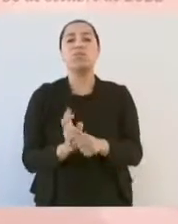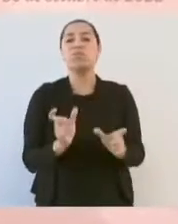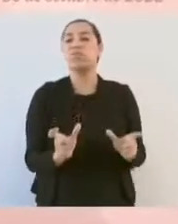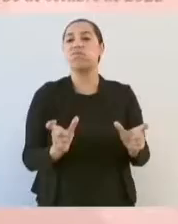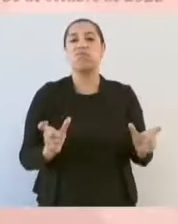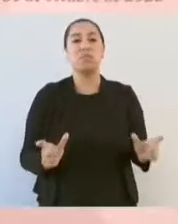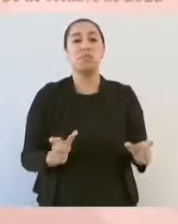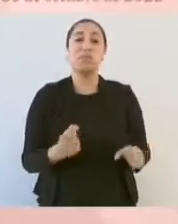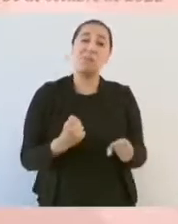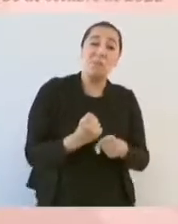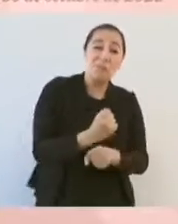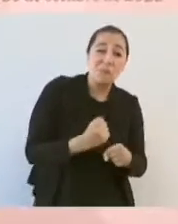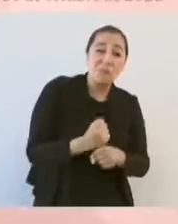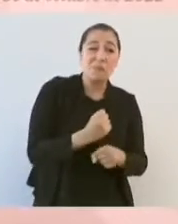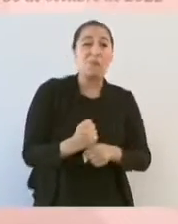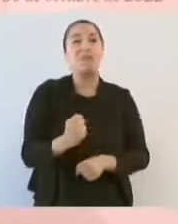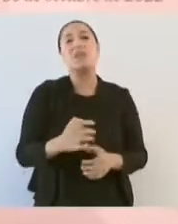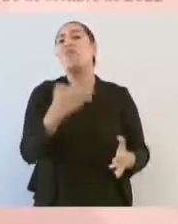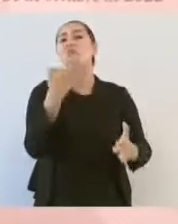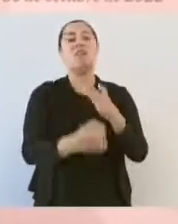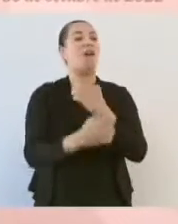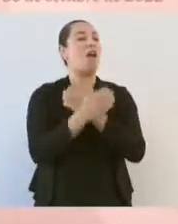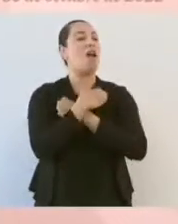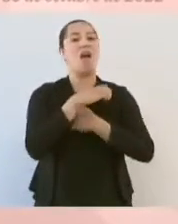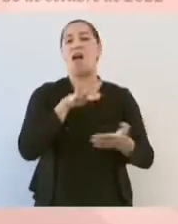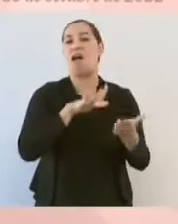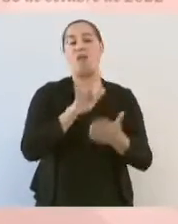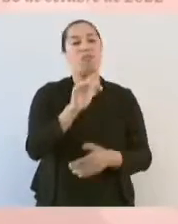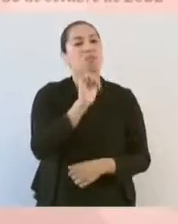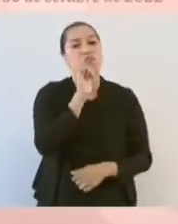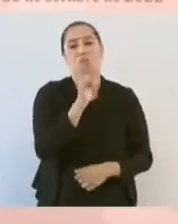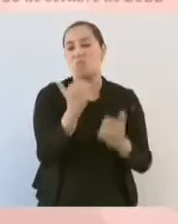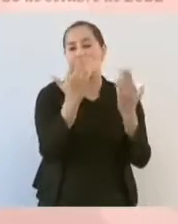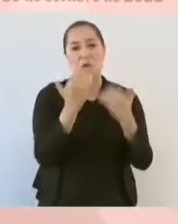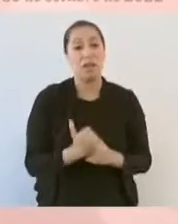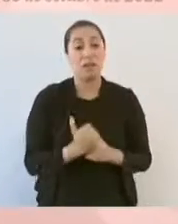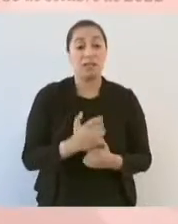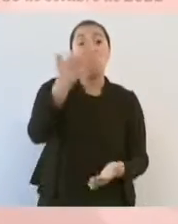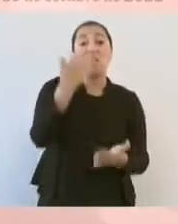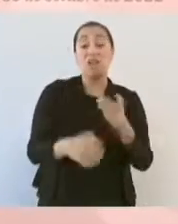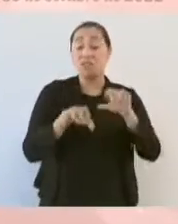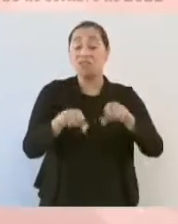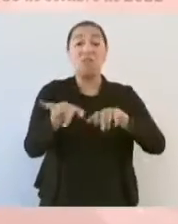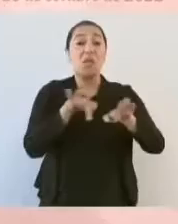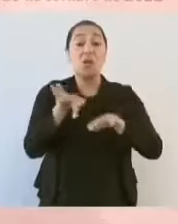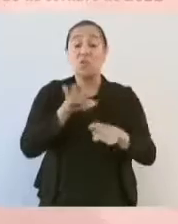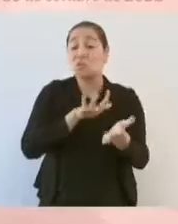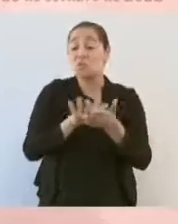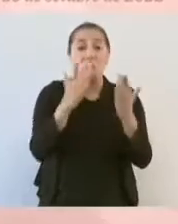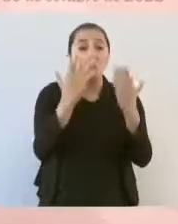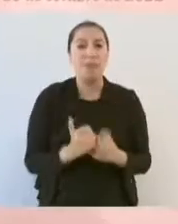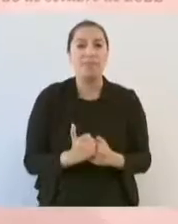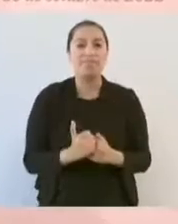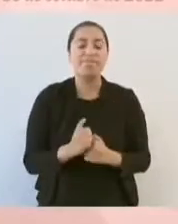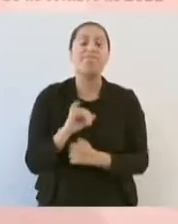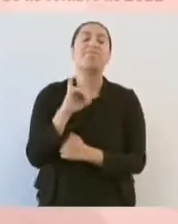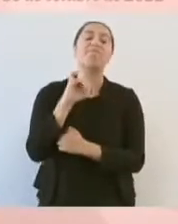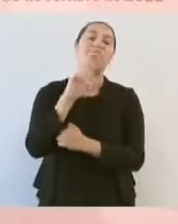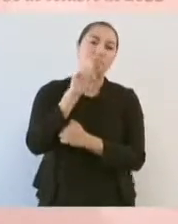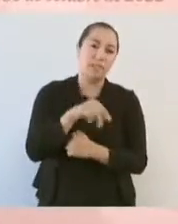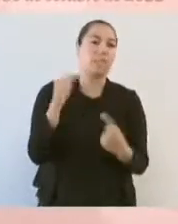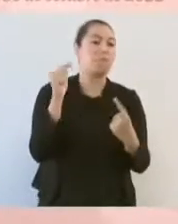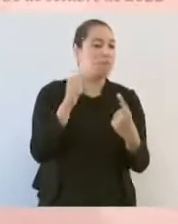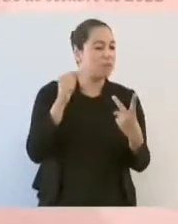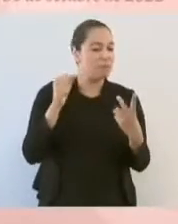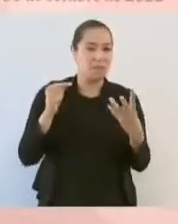la violencia, la falta de educación, la falta de trabajo. pues sí, todo